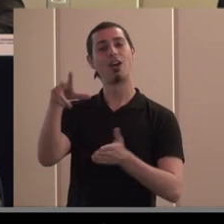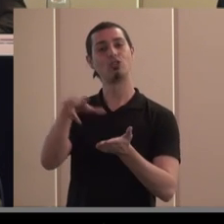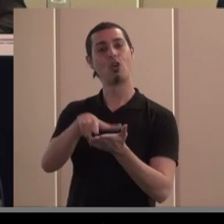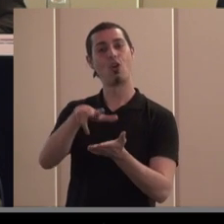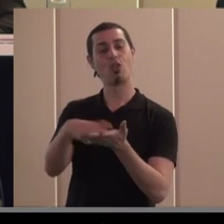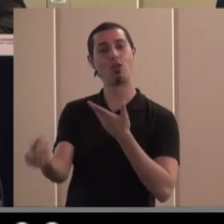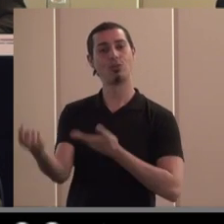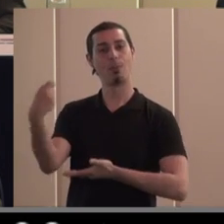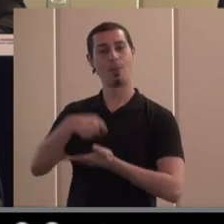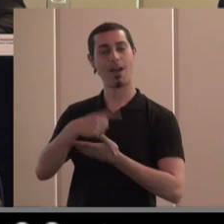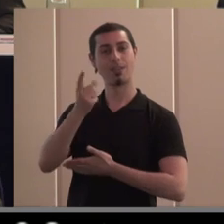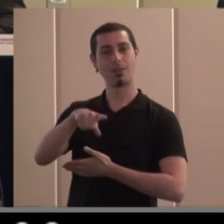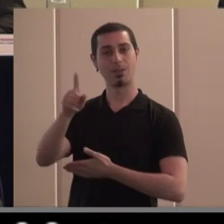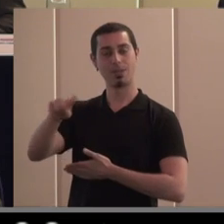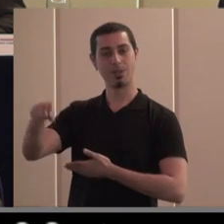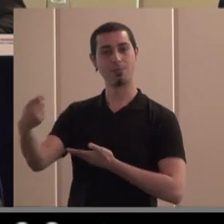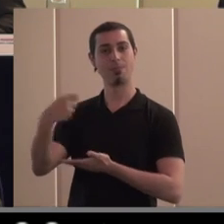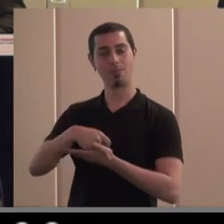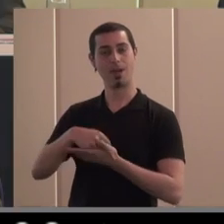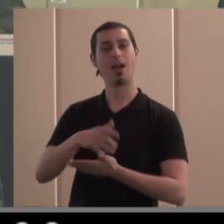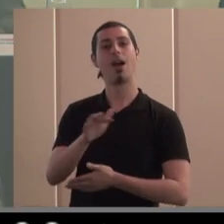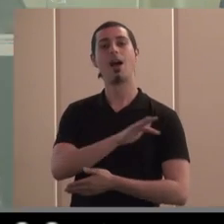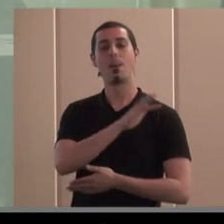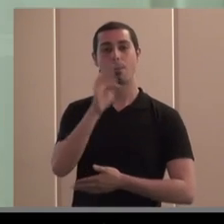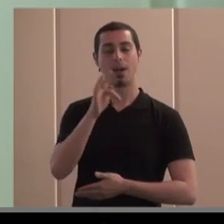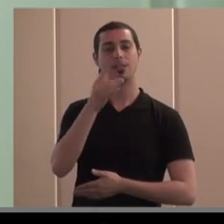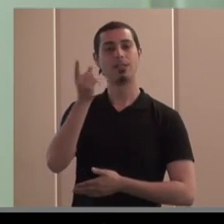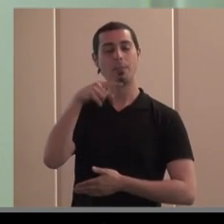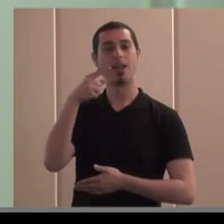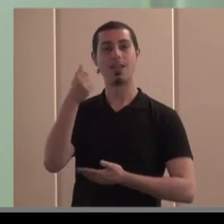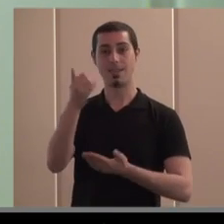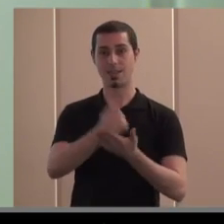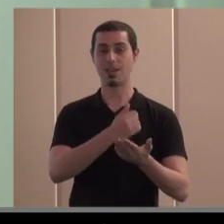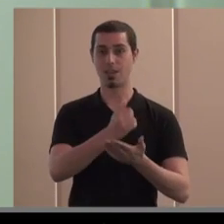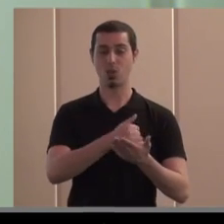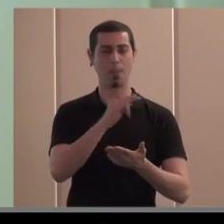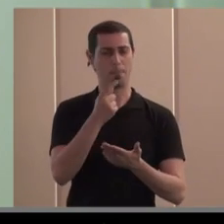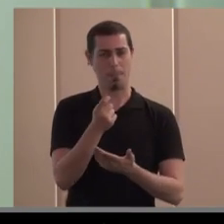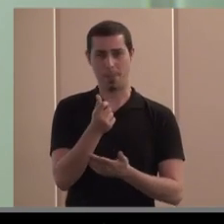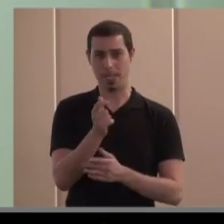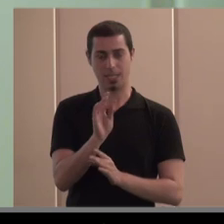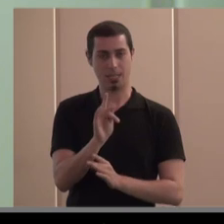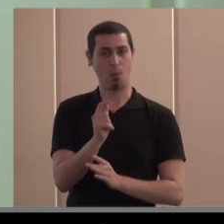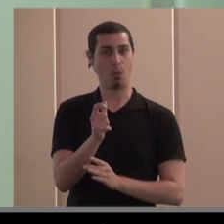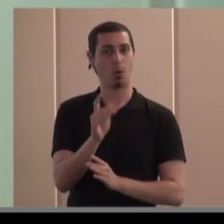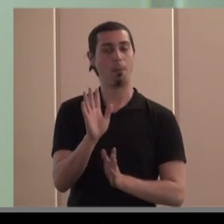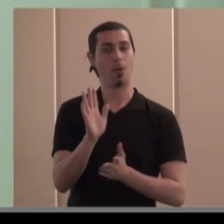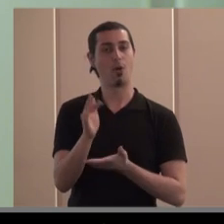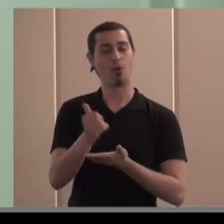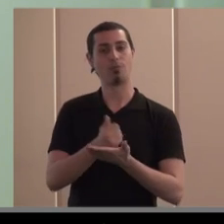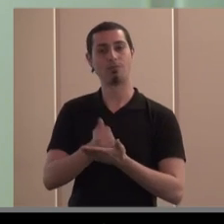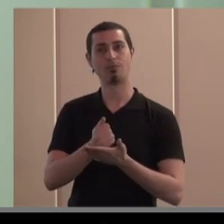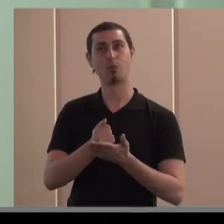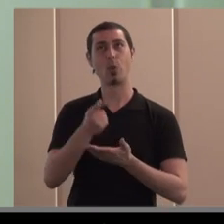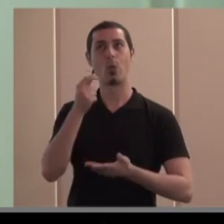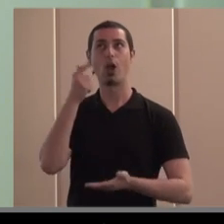comentaba en mi intervención y también hay una línea de ingreso pequeña comparada